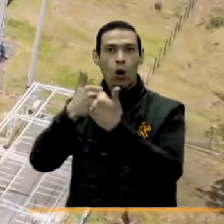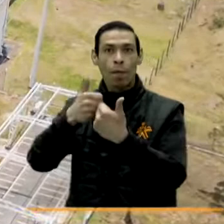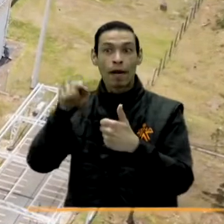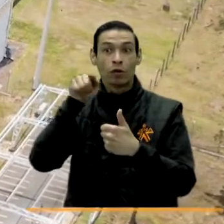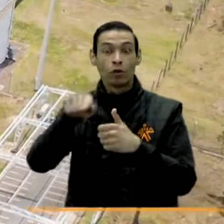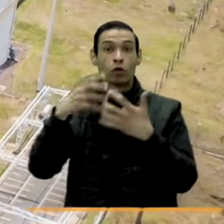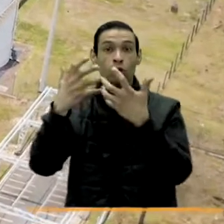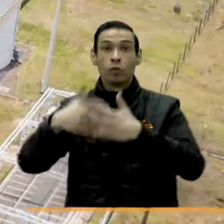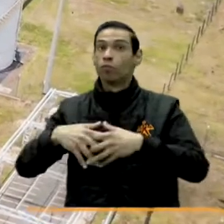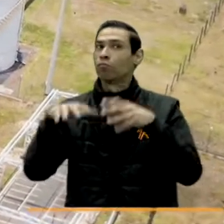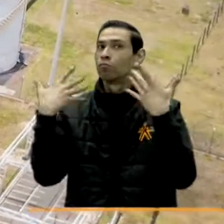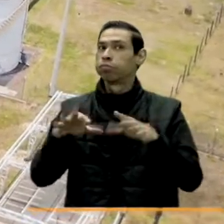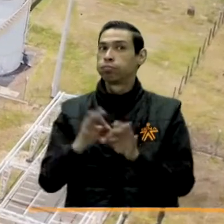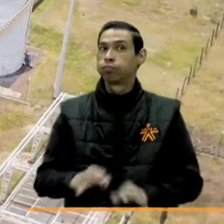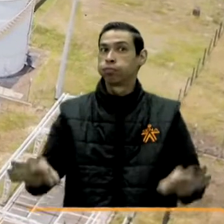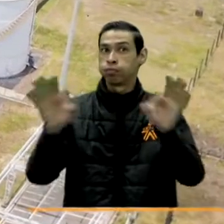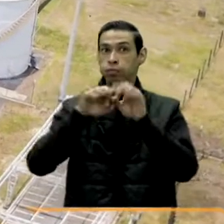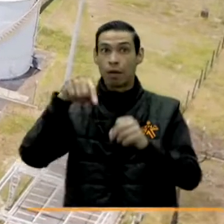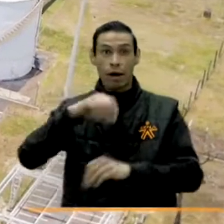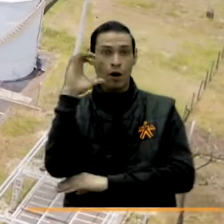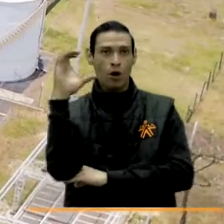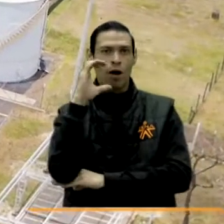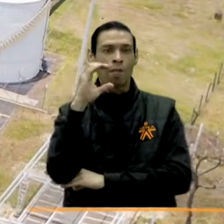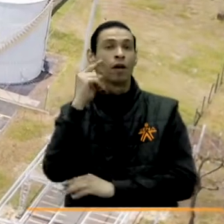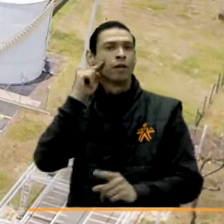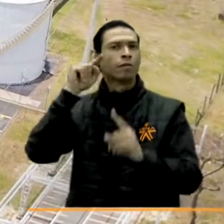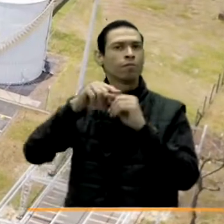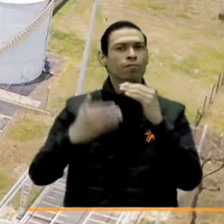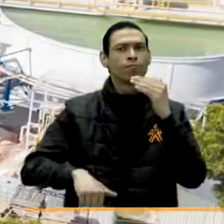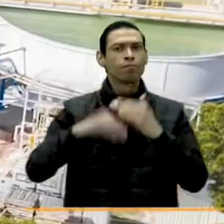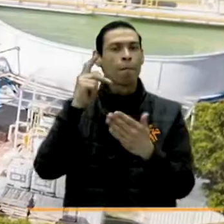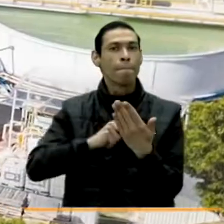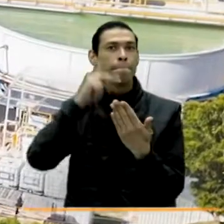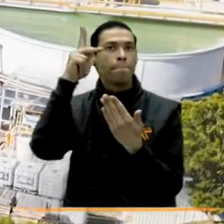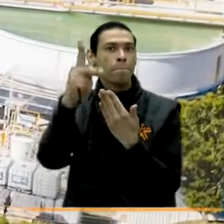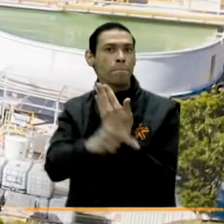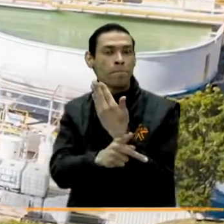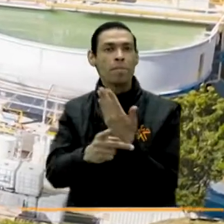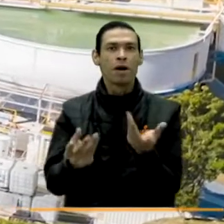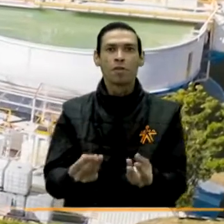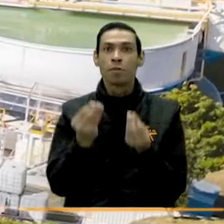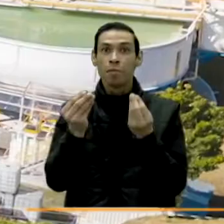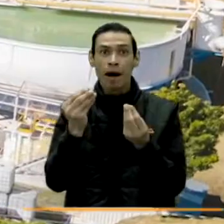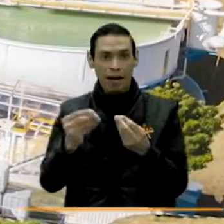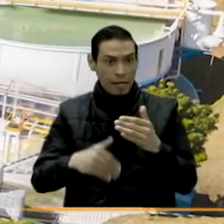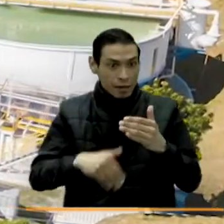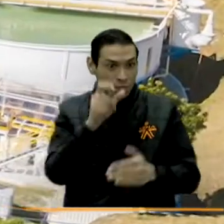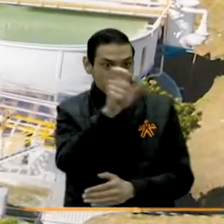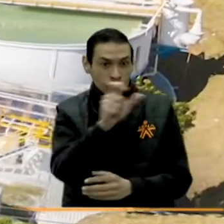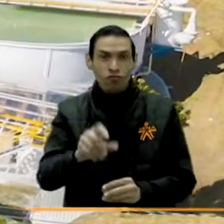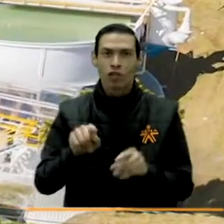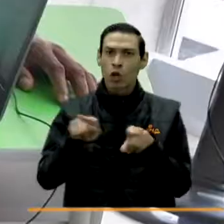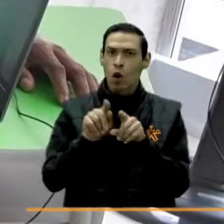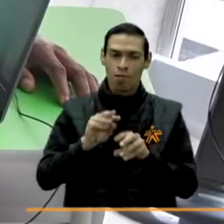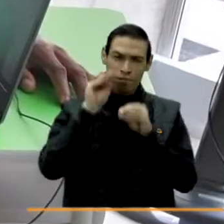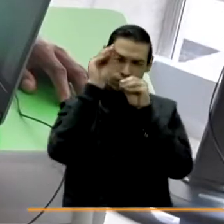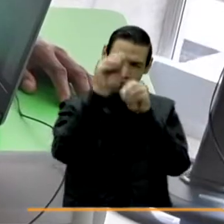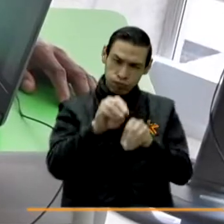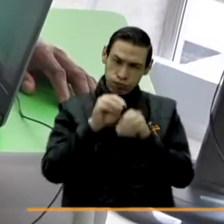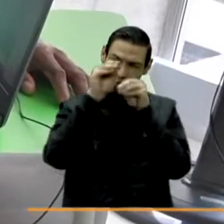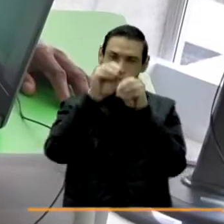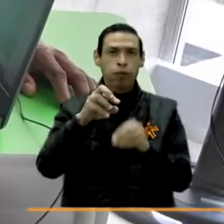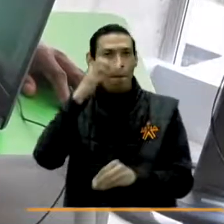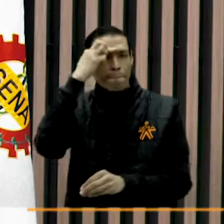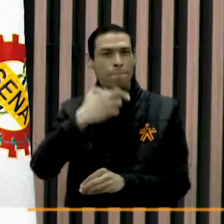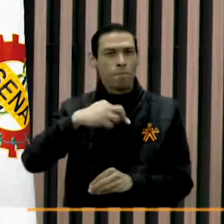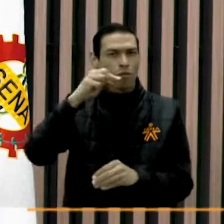empresariales más importantes del país, con el fin de generar proyectos que contribuyan al fortalecimiento de la formación profesional integral,